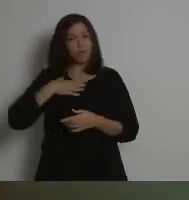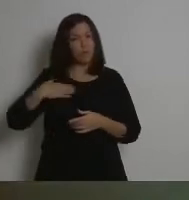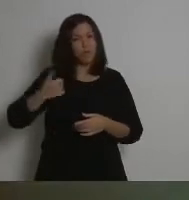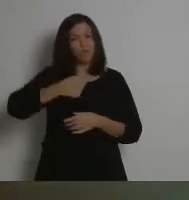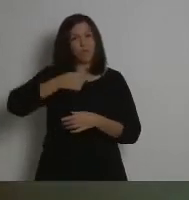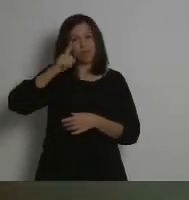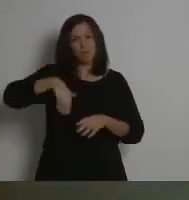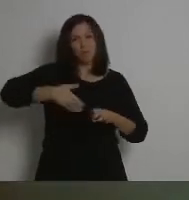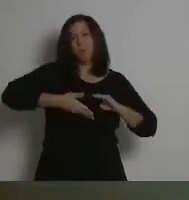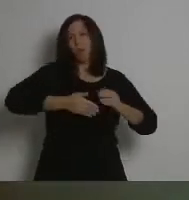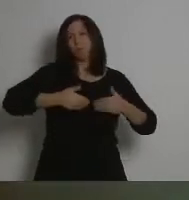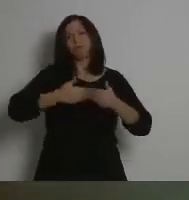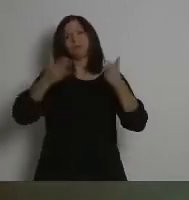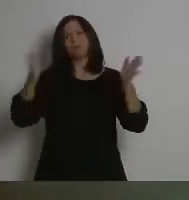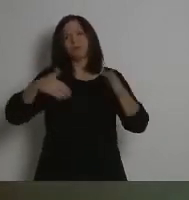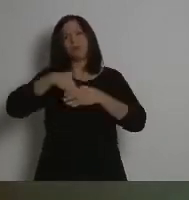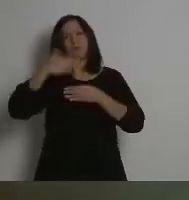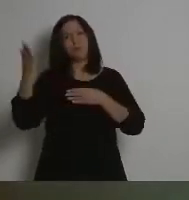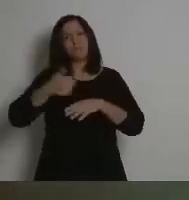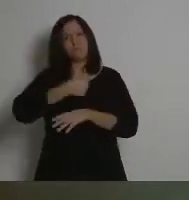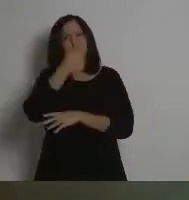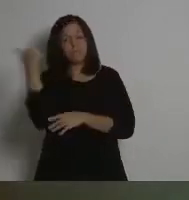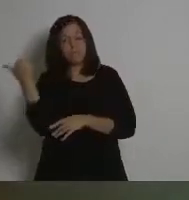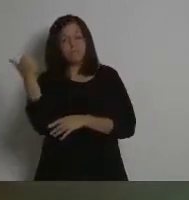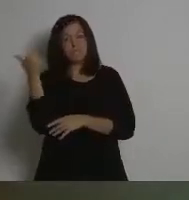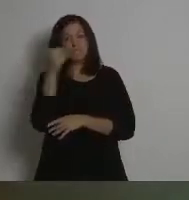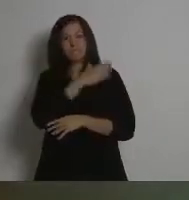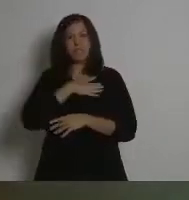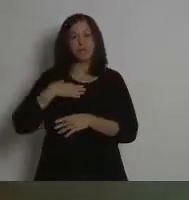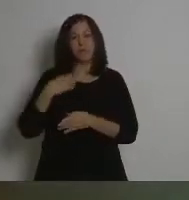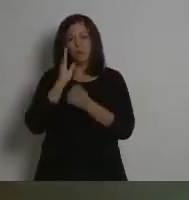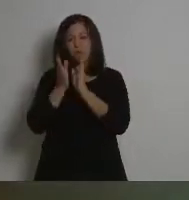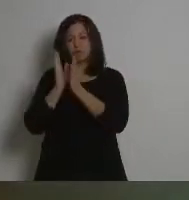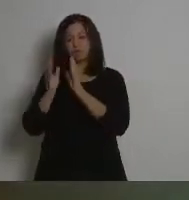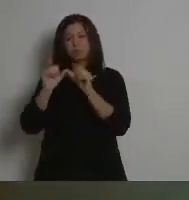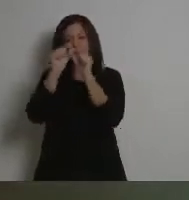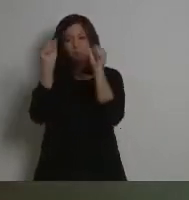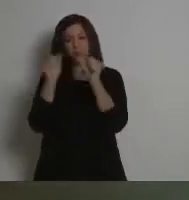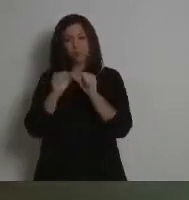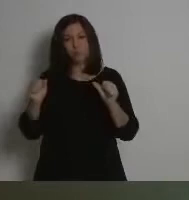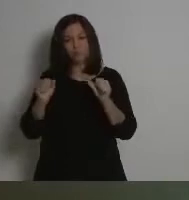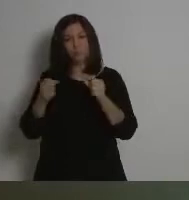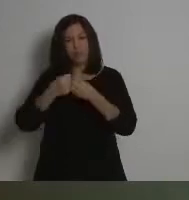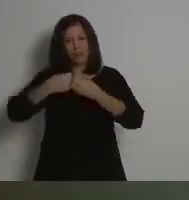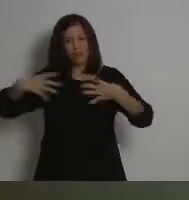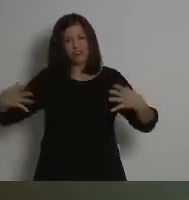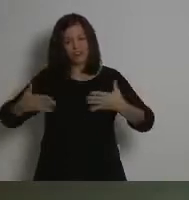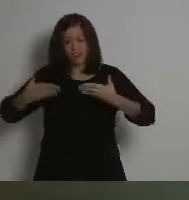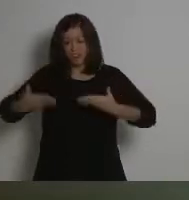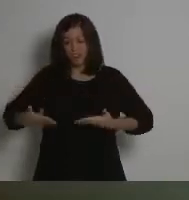La voluntad es formar a las personas en este nuevo modelo energético que estamos edificando.